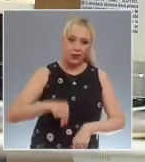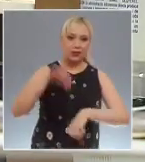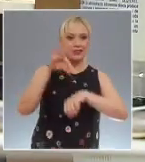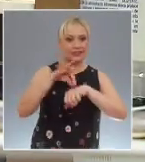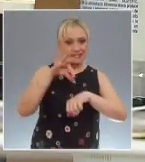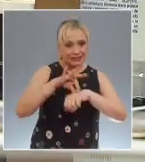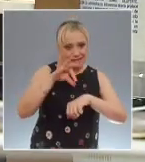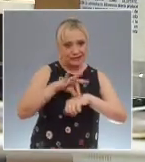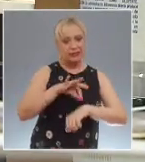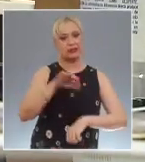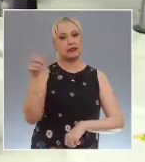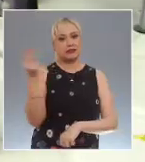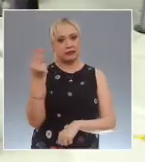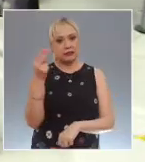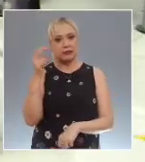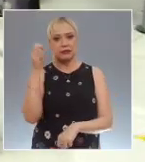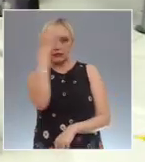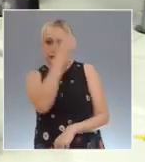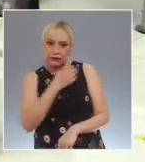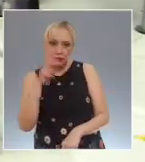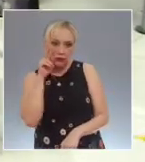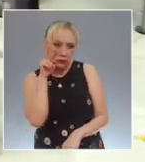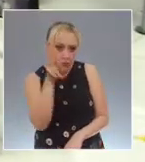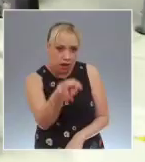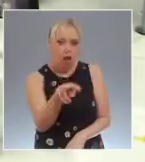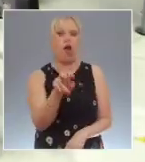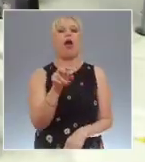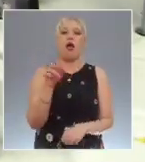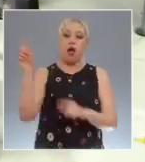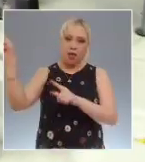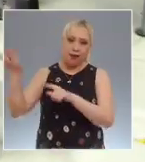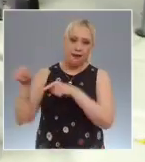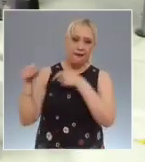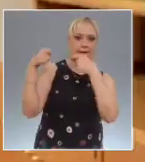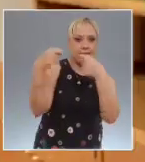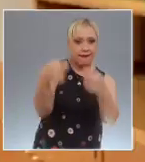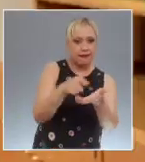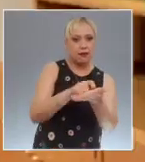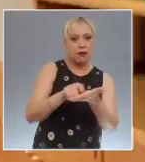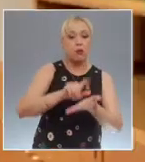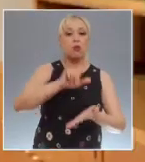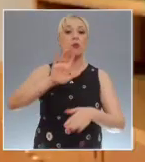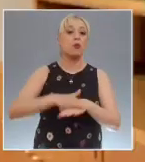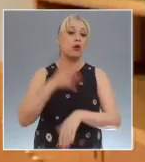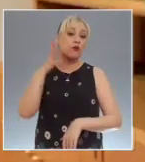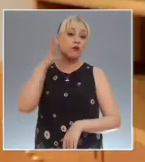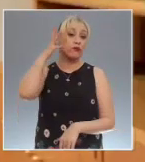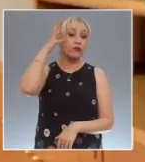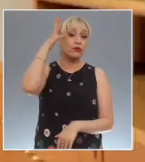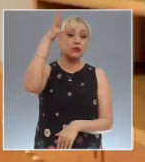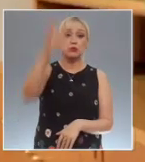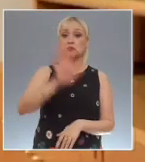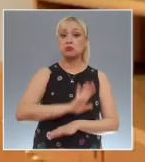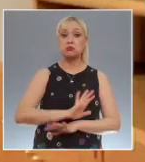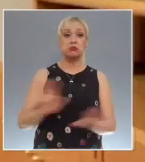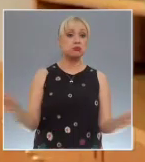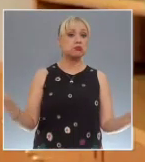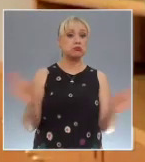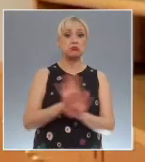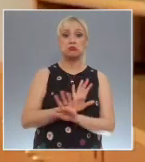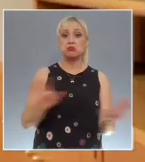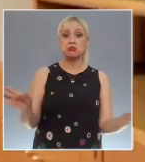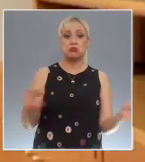atender el problema, los patógenos bacterianos serán mucho más letales en el futuro. Que la resistencia a los